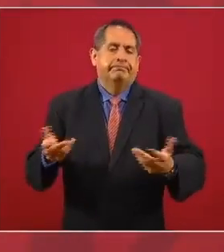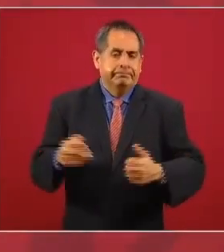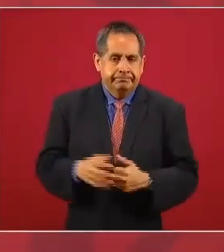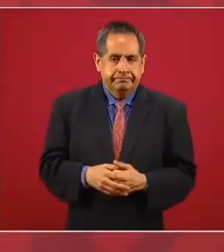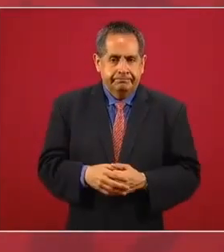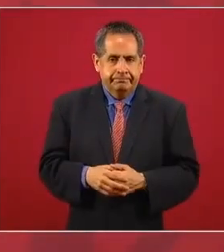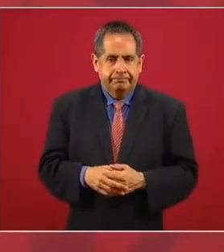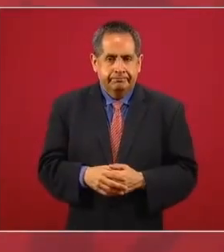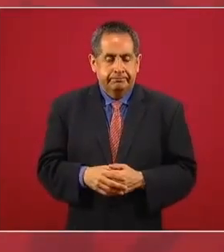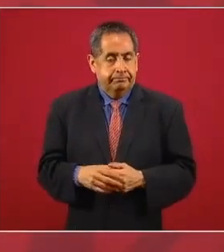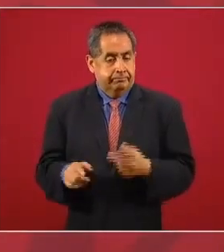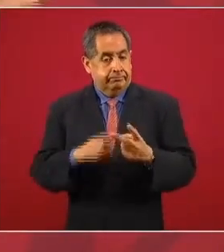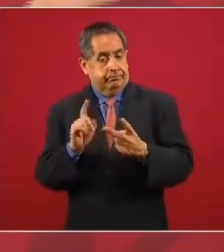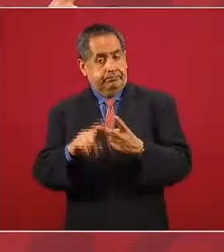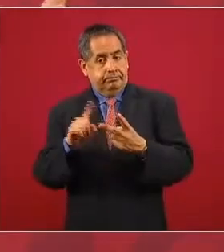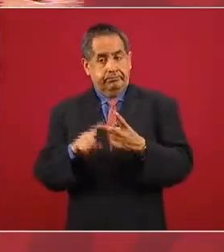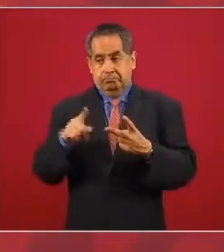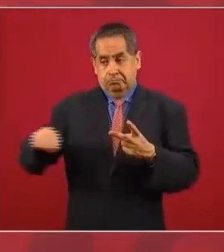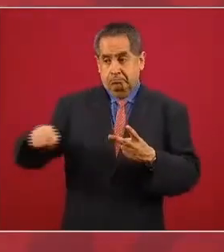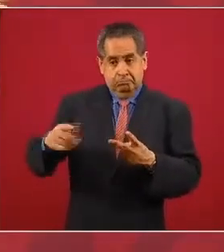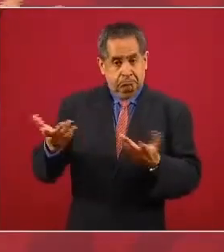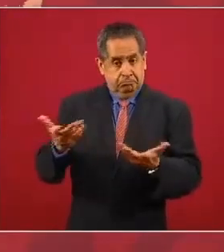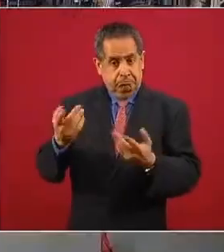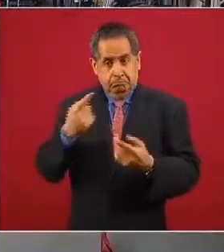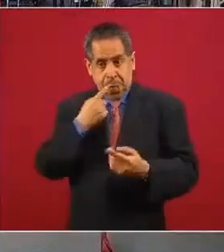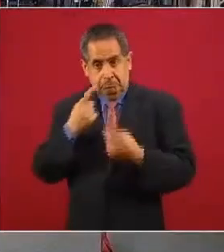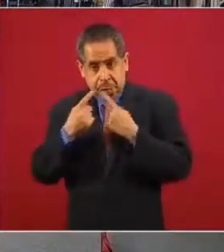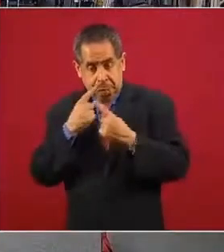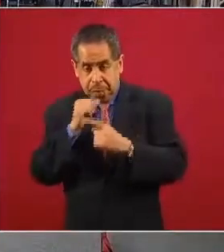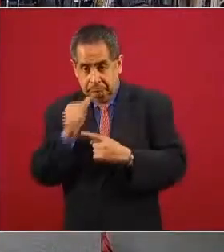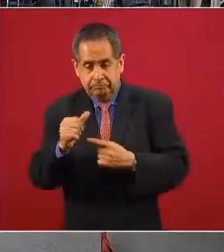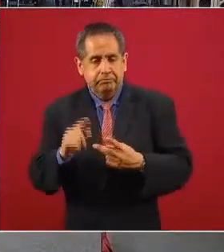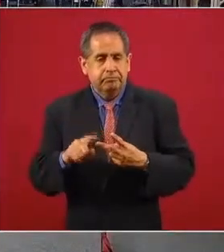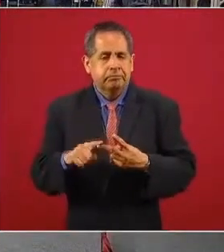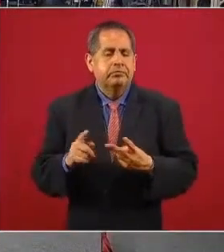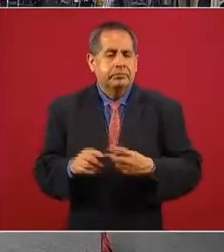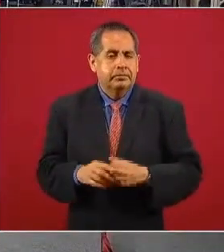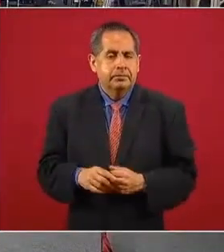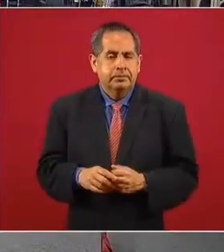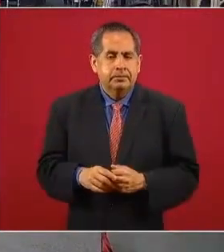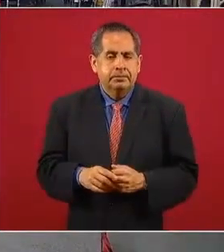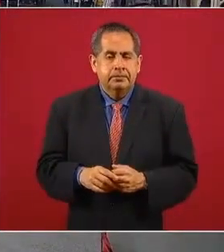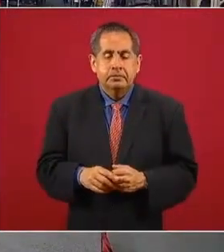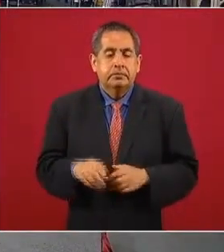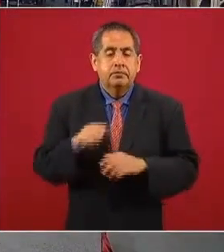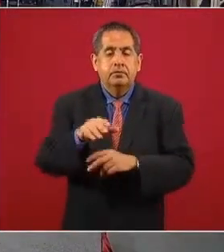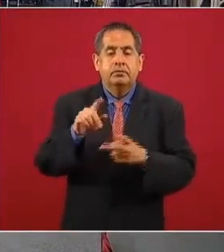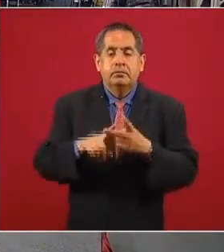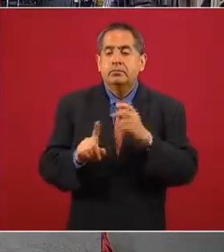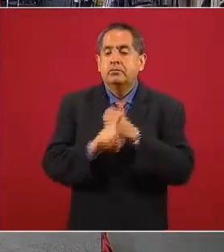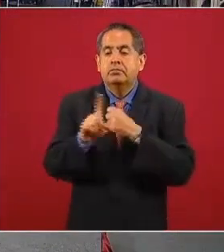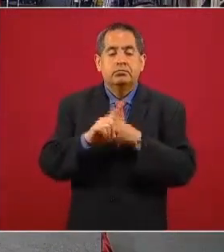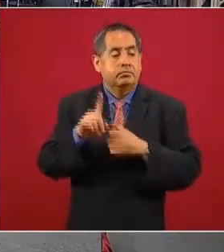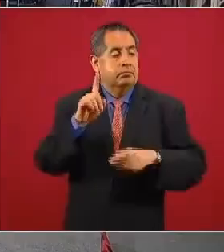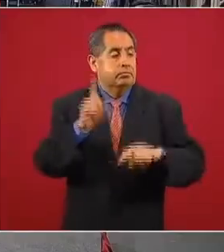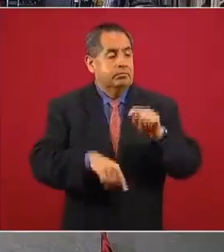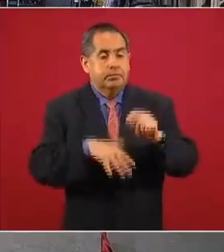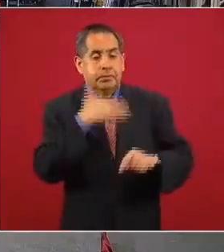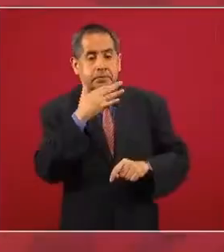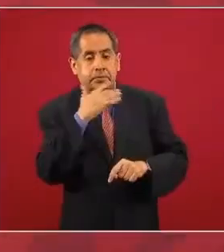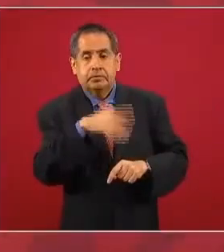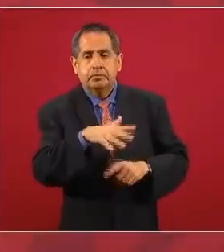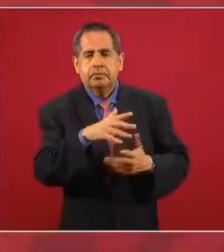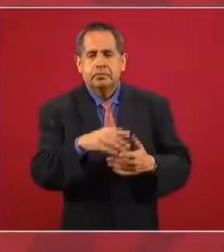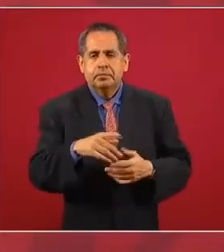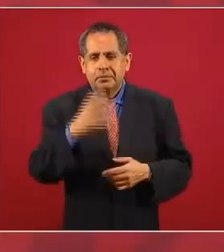para enfrentar el problema de la corrupción en la